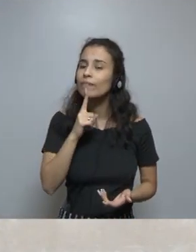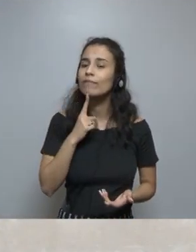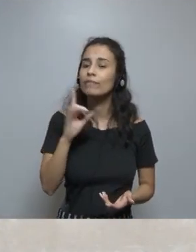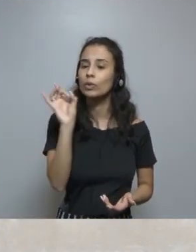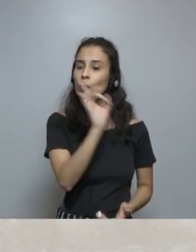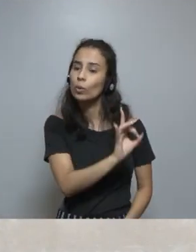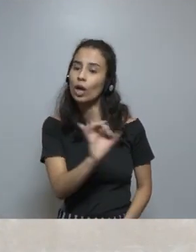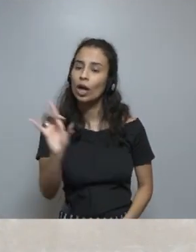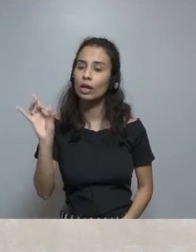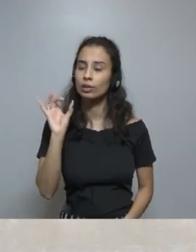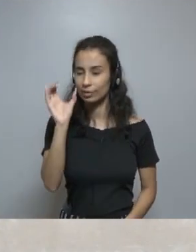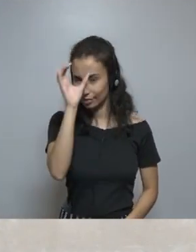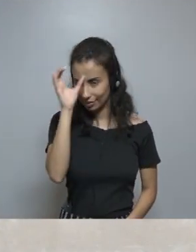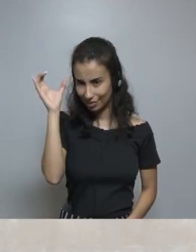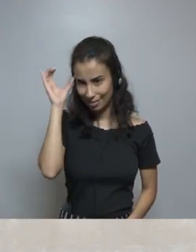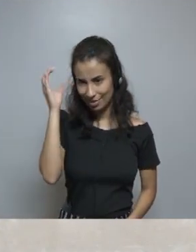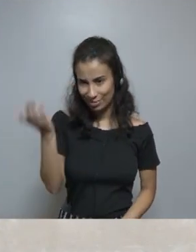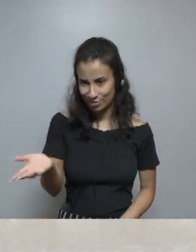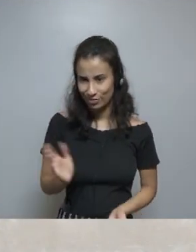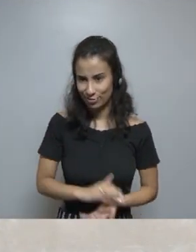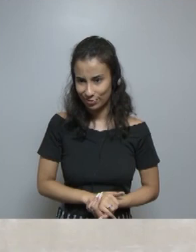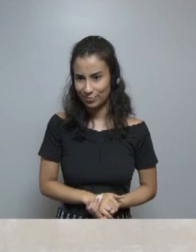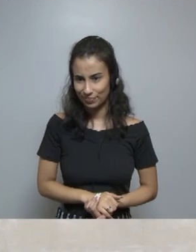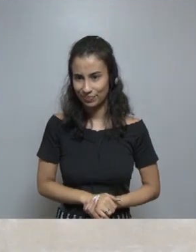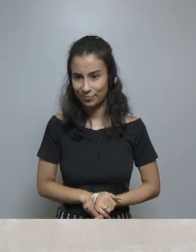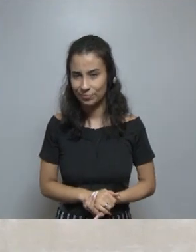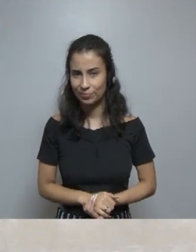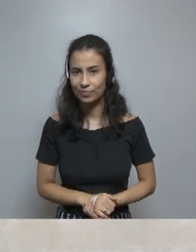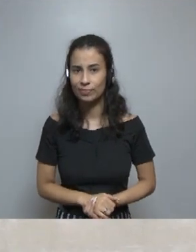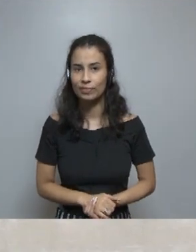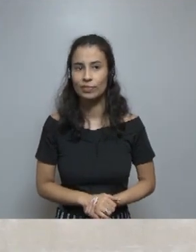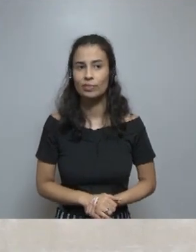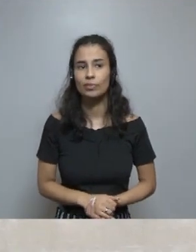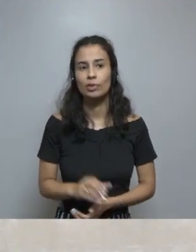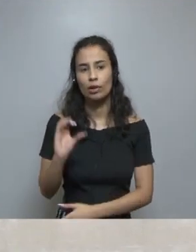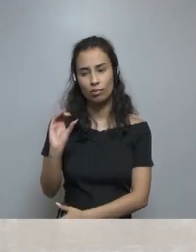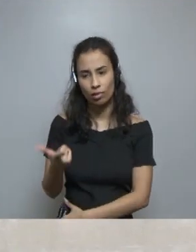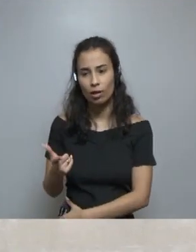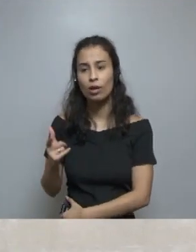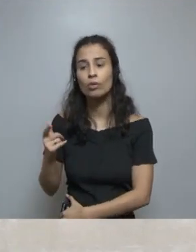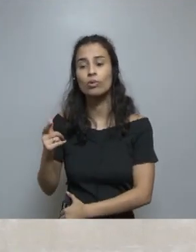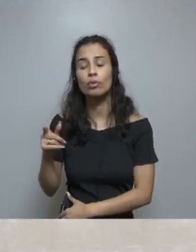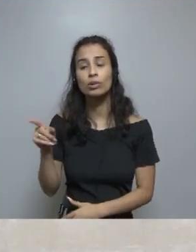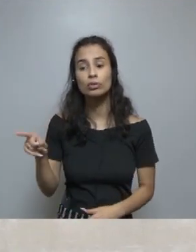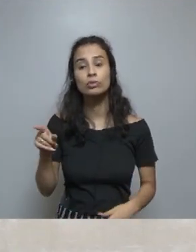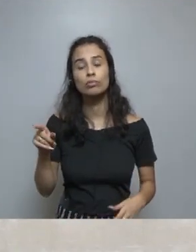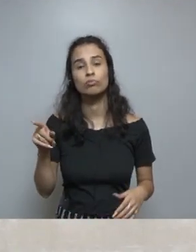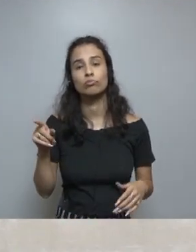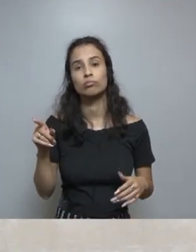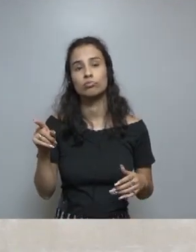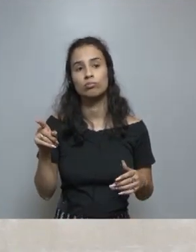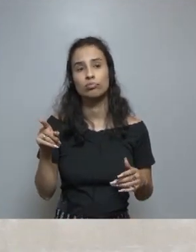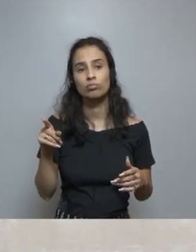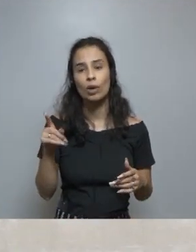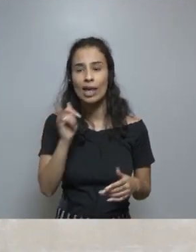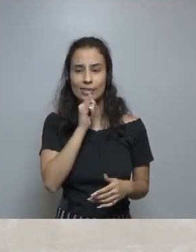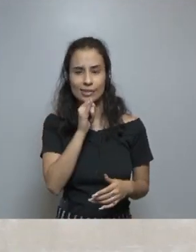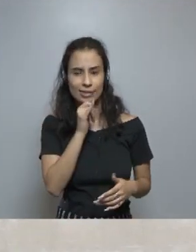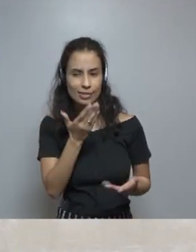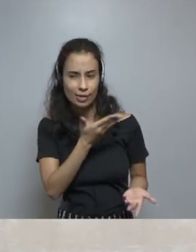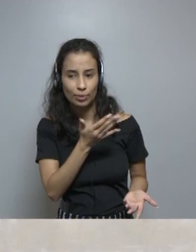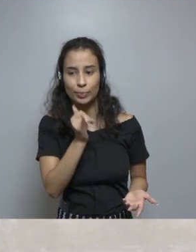los clientes para los cuales queríamos construir la herramienta. Esa es una generalización,